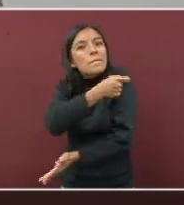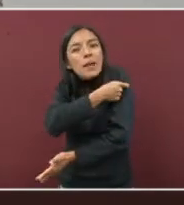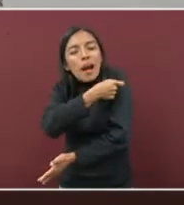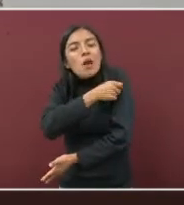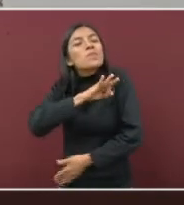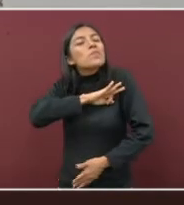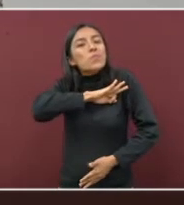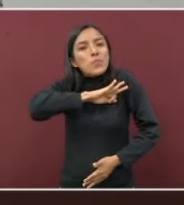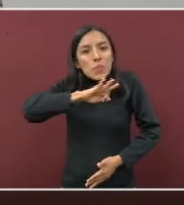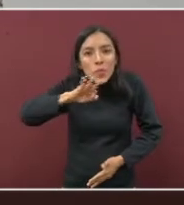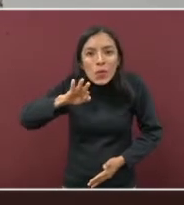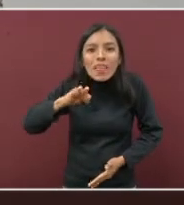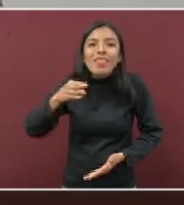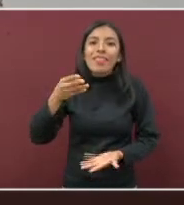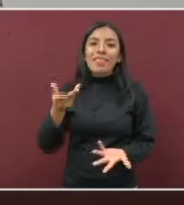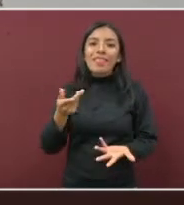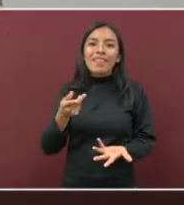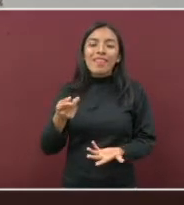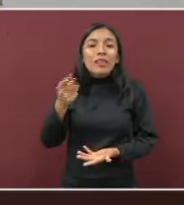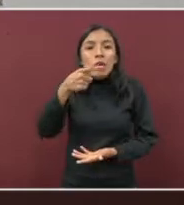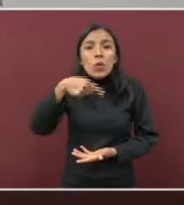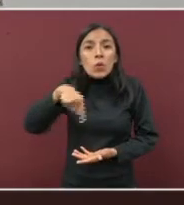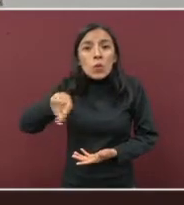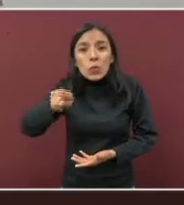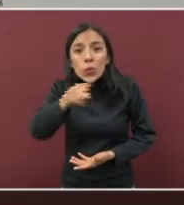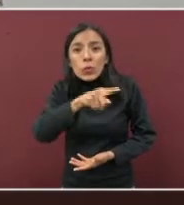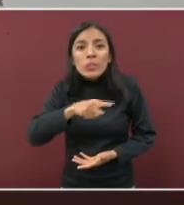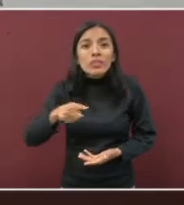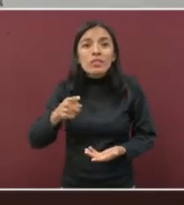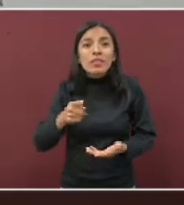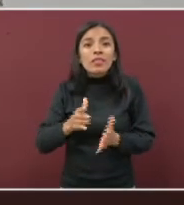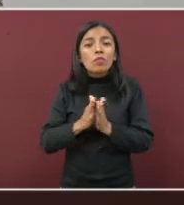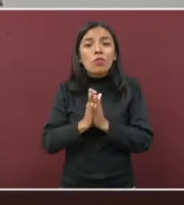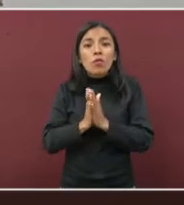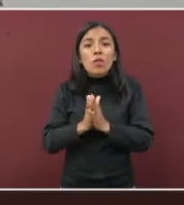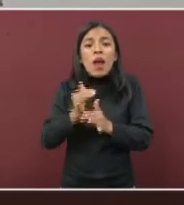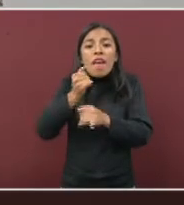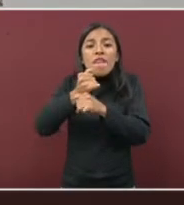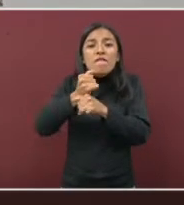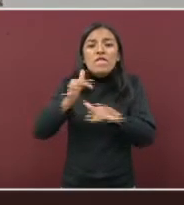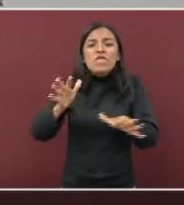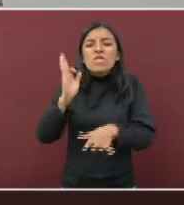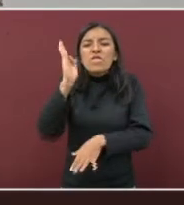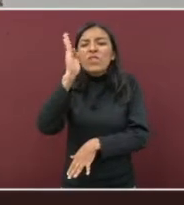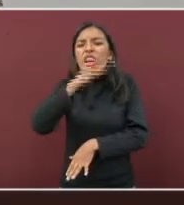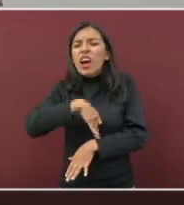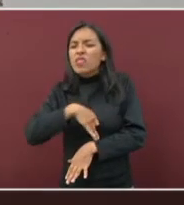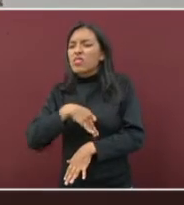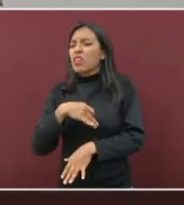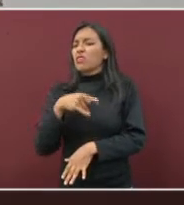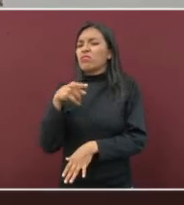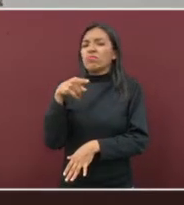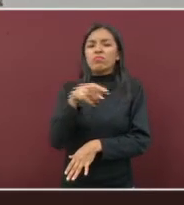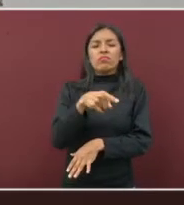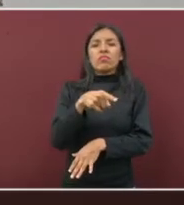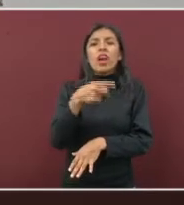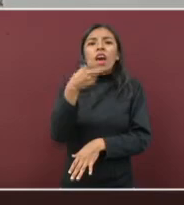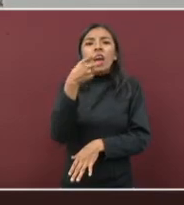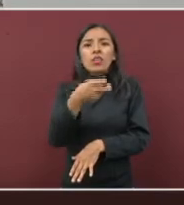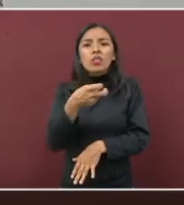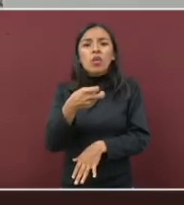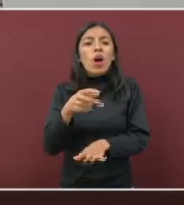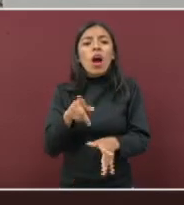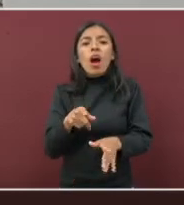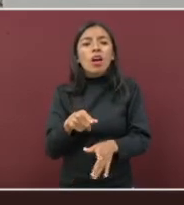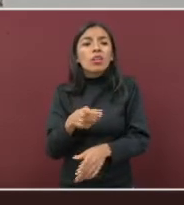No permitan, y no permitan que información falsa, tendenciosa, evite que se